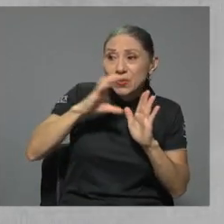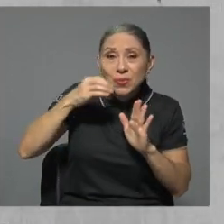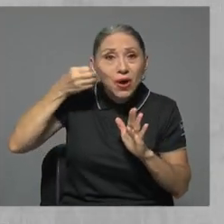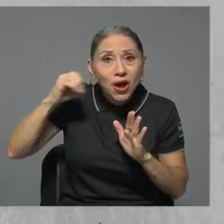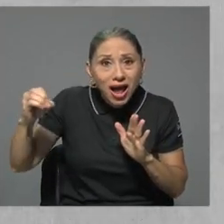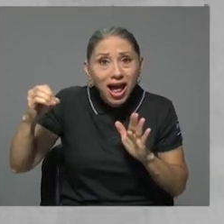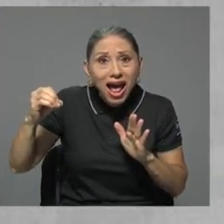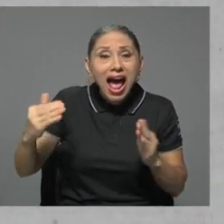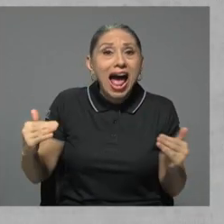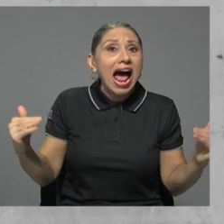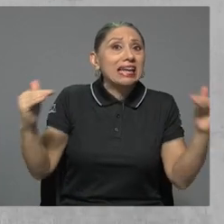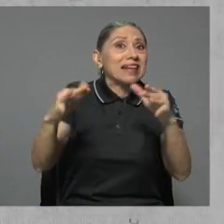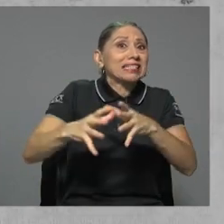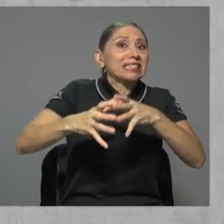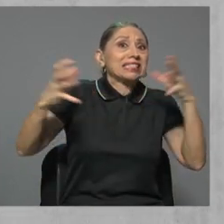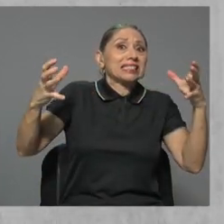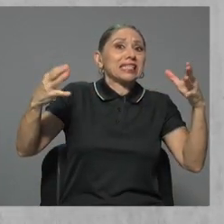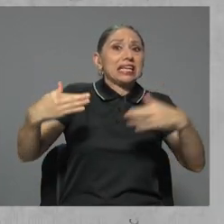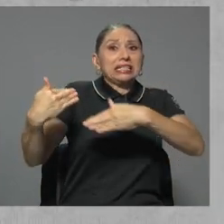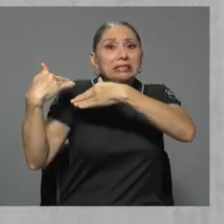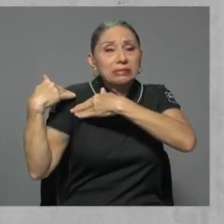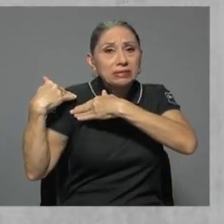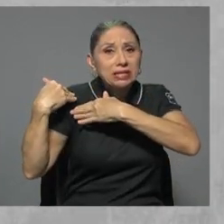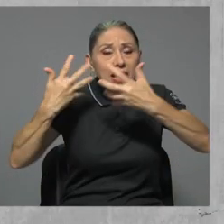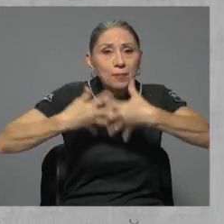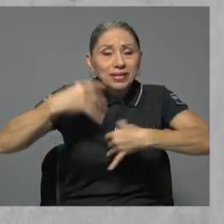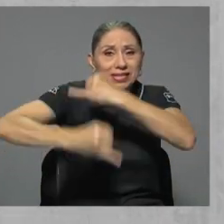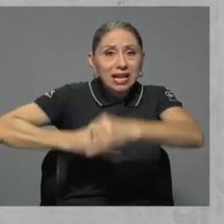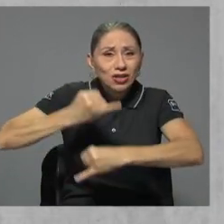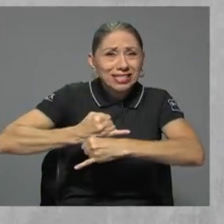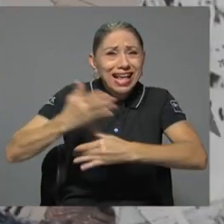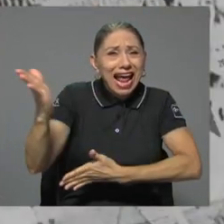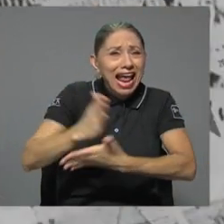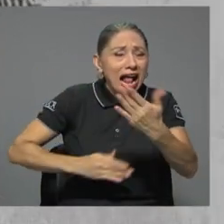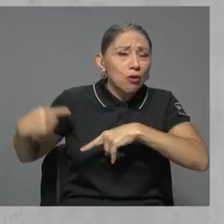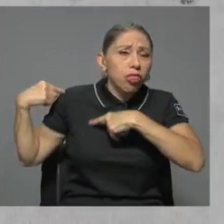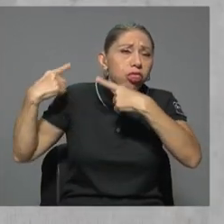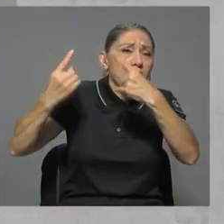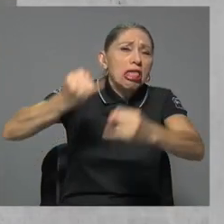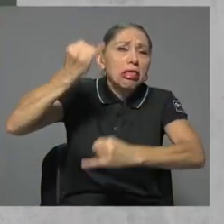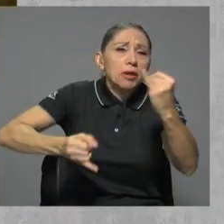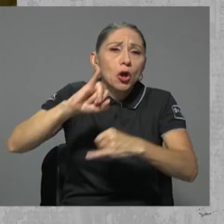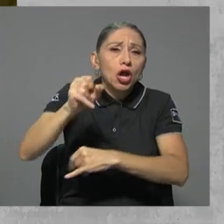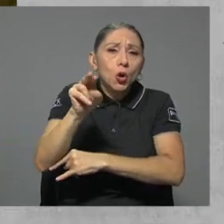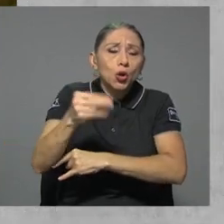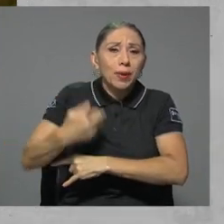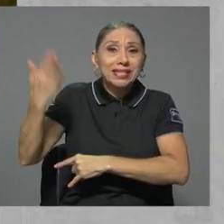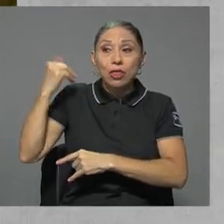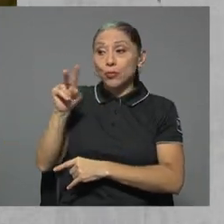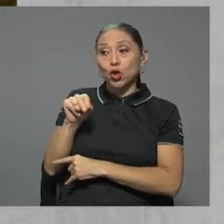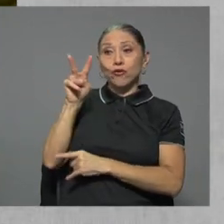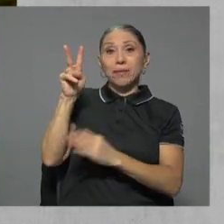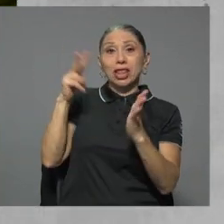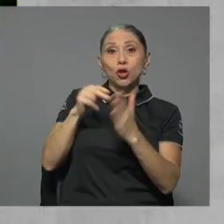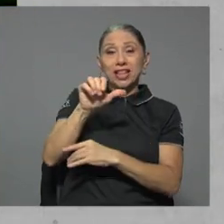transnacionales fue un largo capítulo que más o menos terminó en junio pasado. En noviembre del 2010, el Tribunal